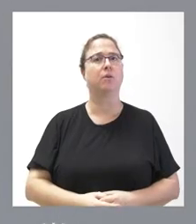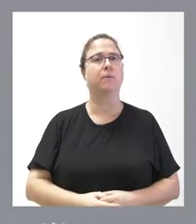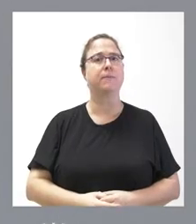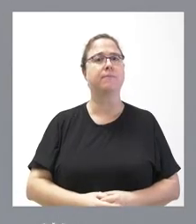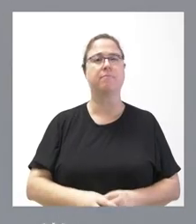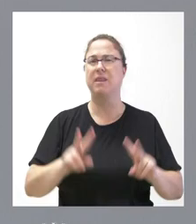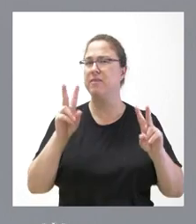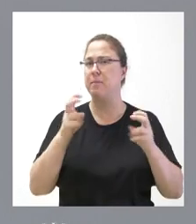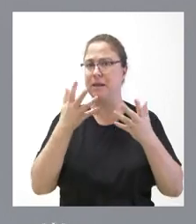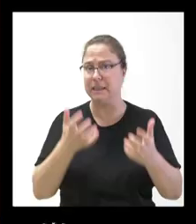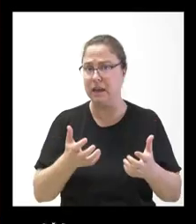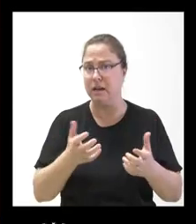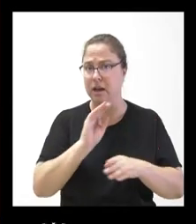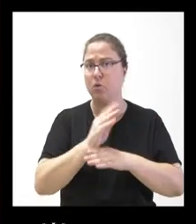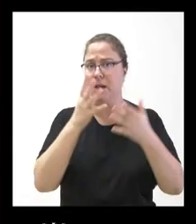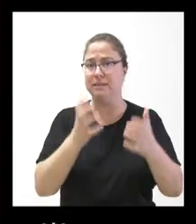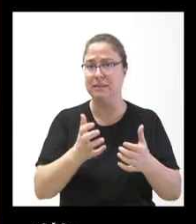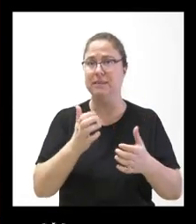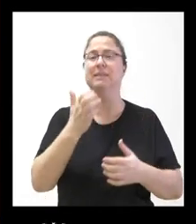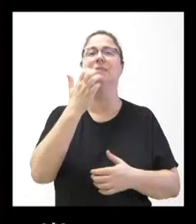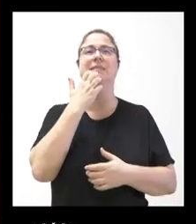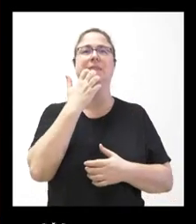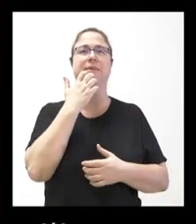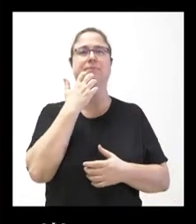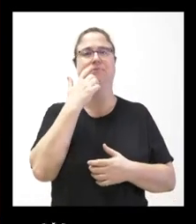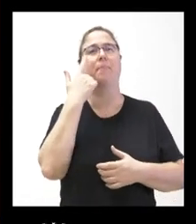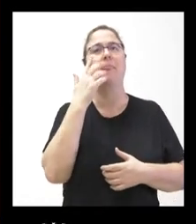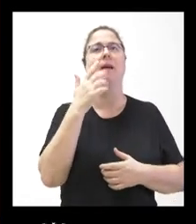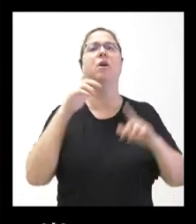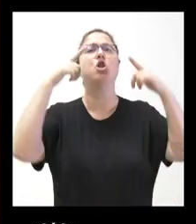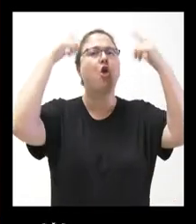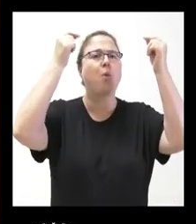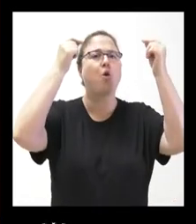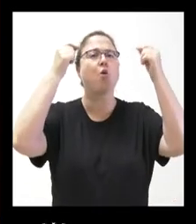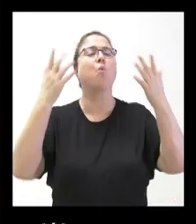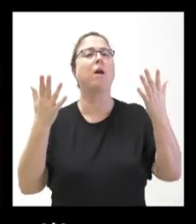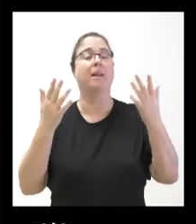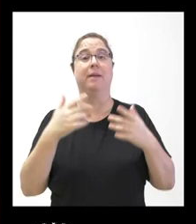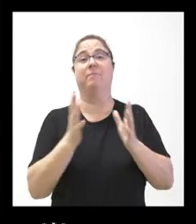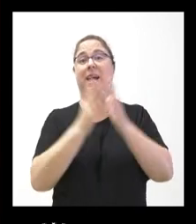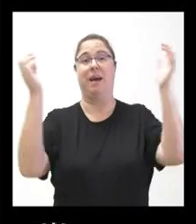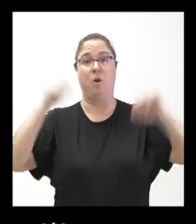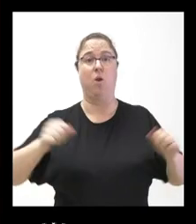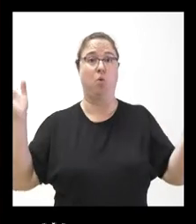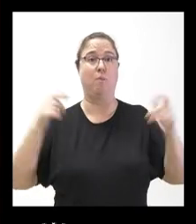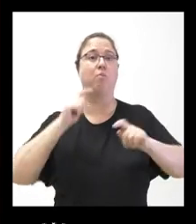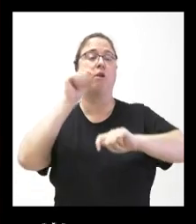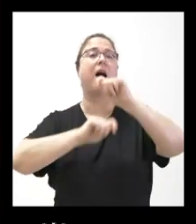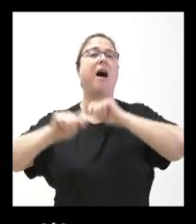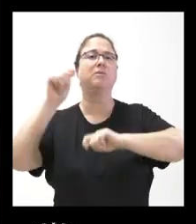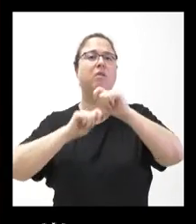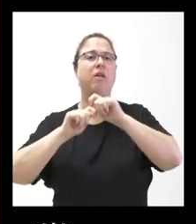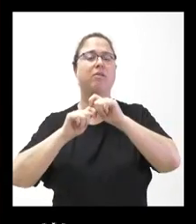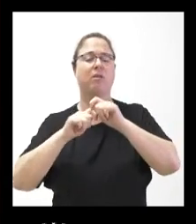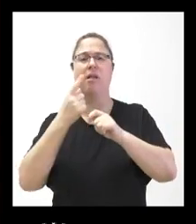¿De sequía? No llegó a acuerdo porque las organizaciones agrariales dijeron que era la mitad de lo que